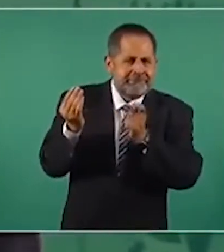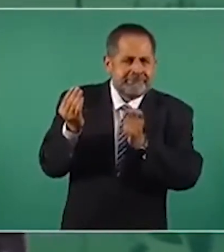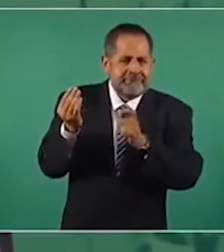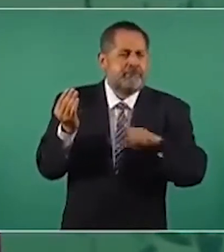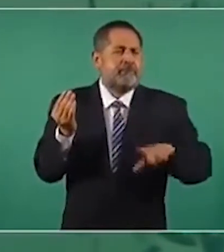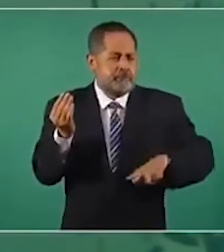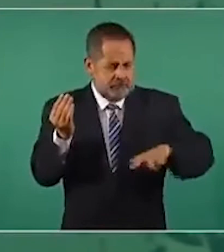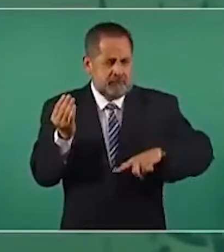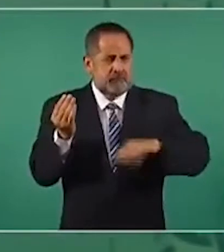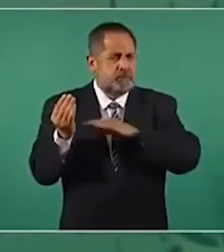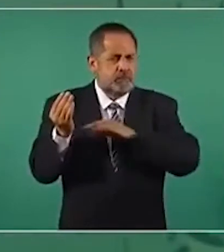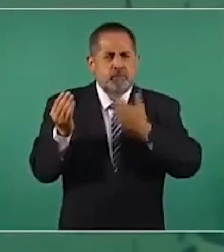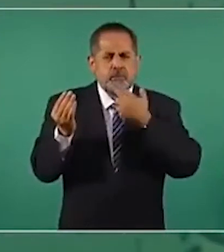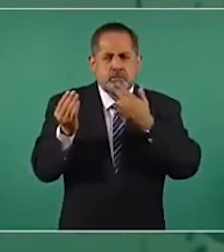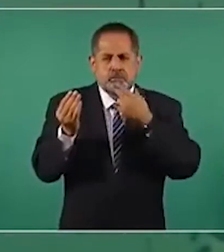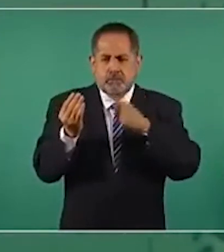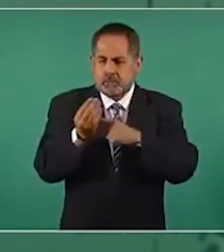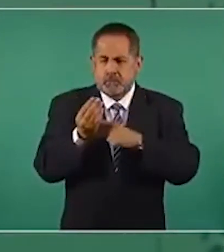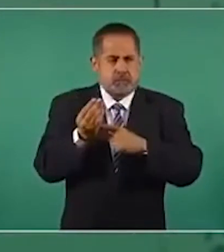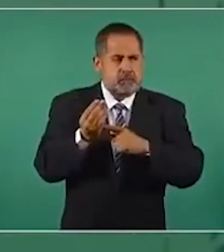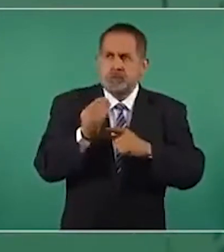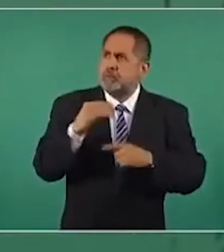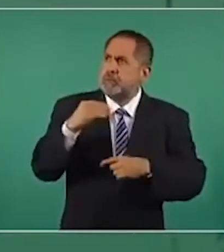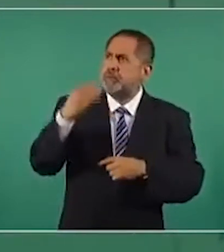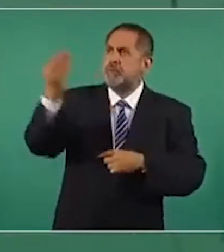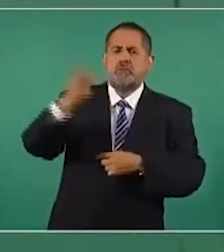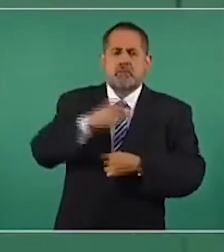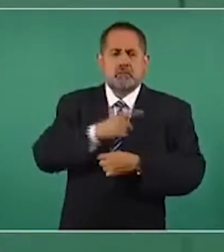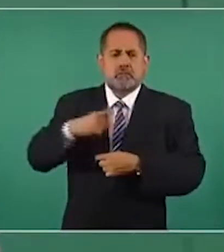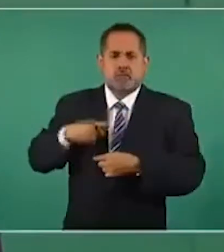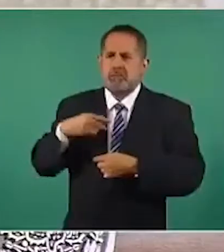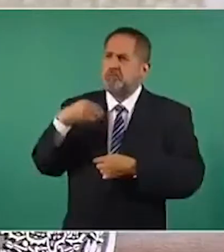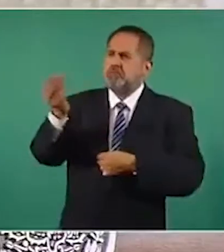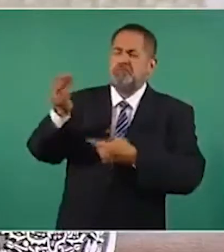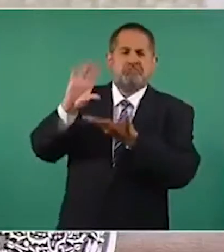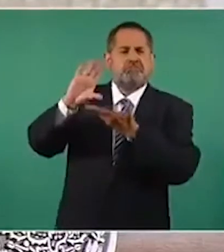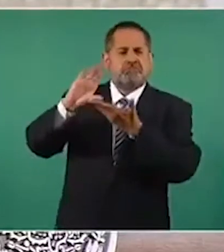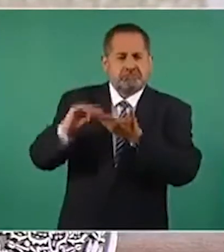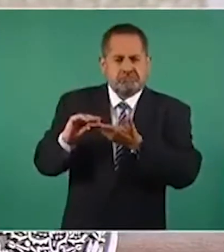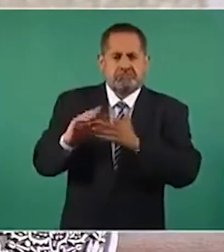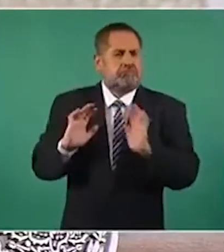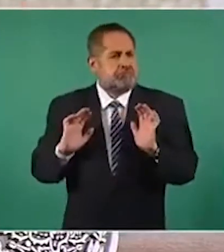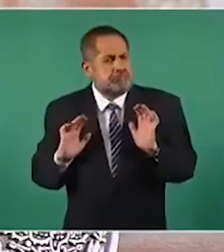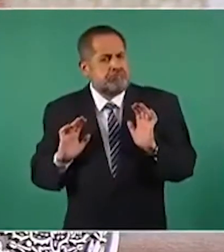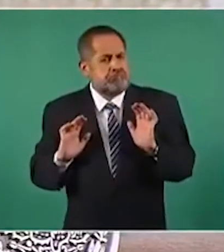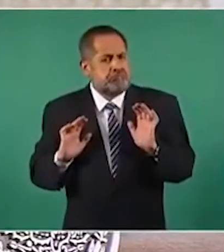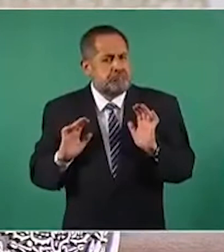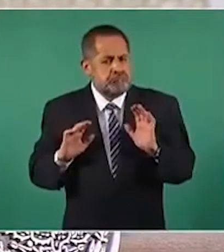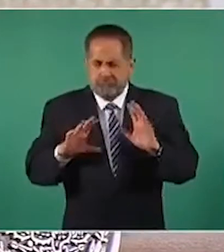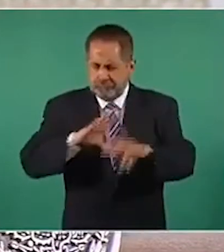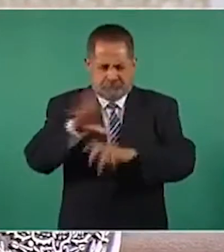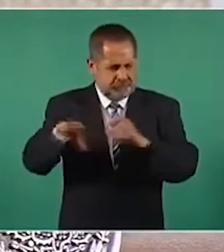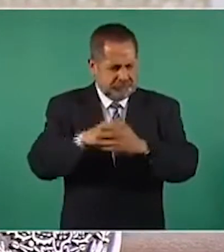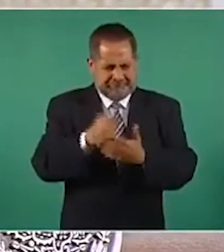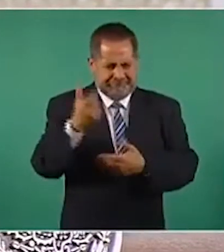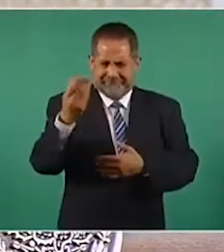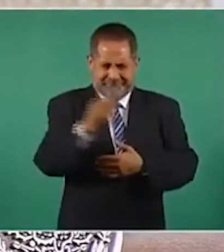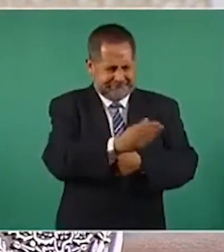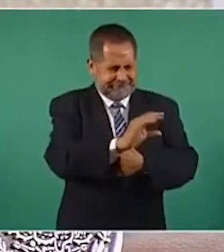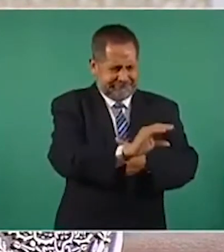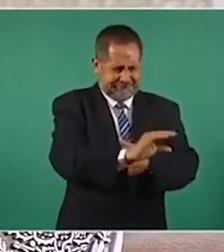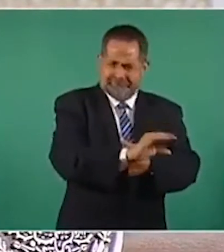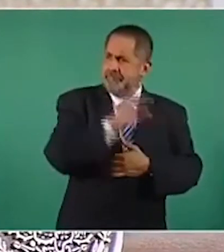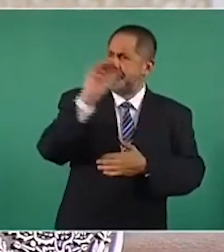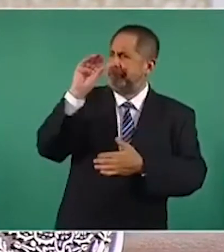para pagar deuda, que todos los fondos se